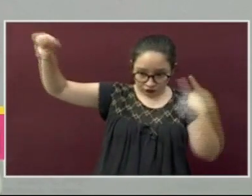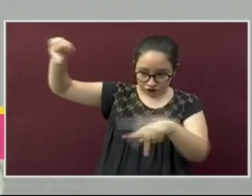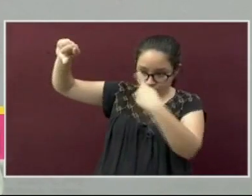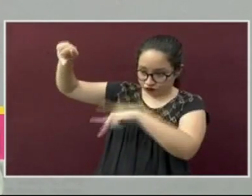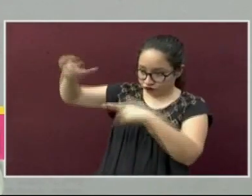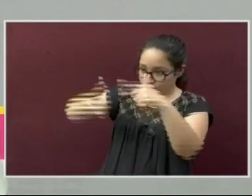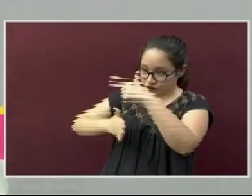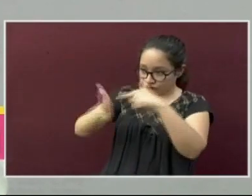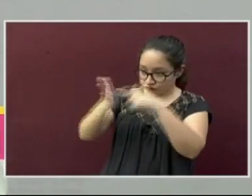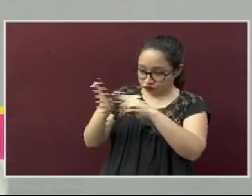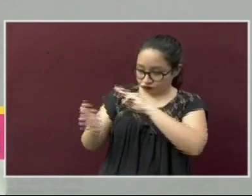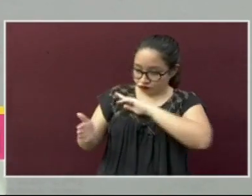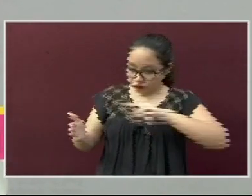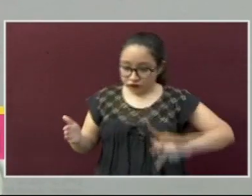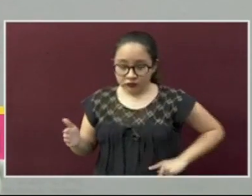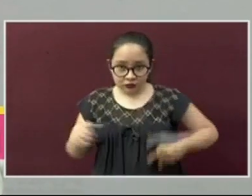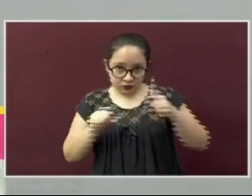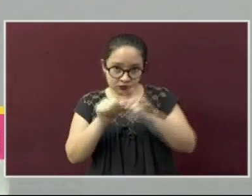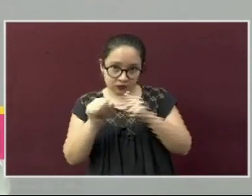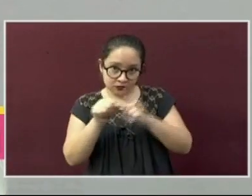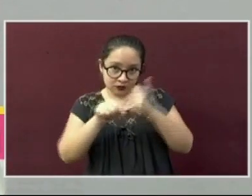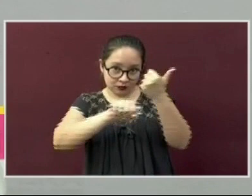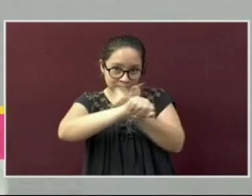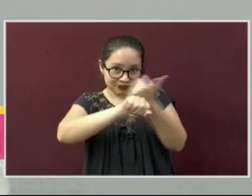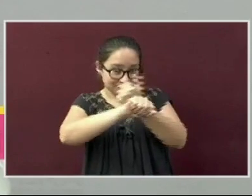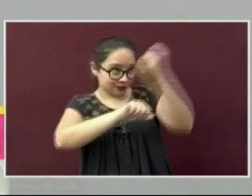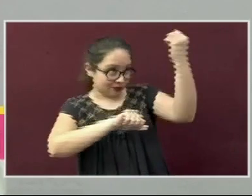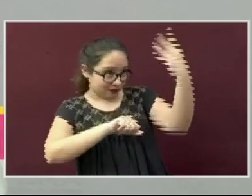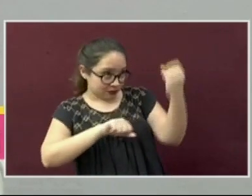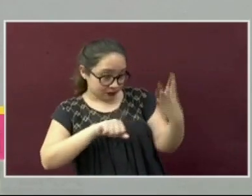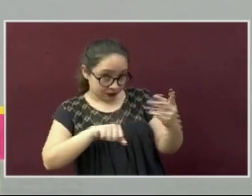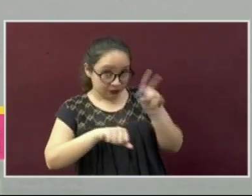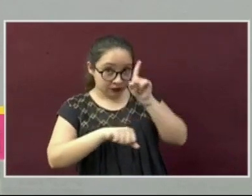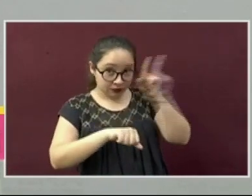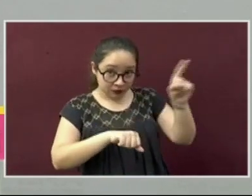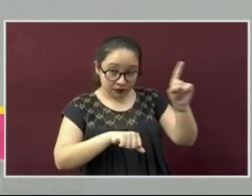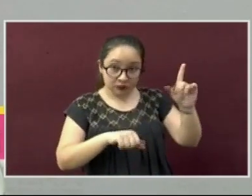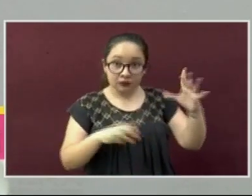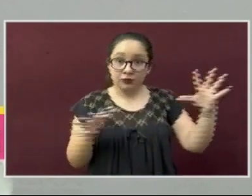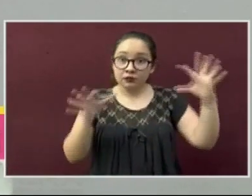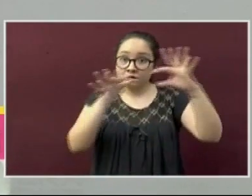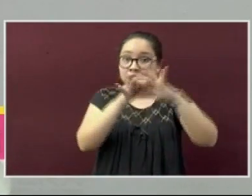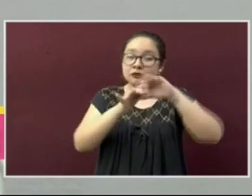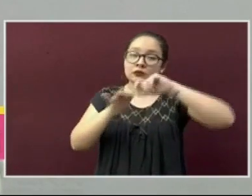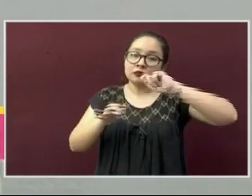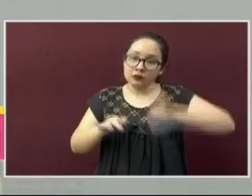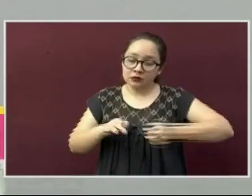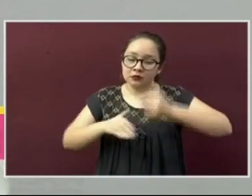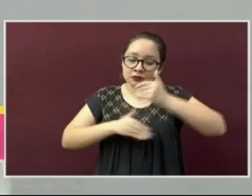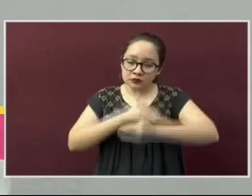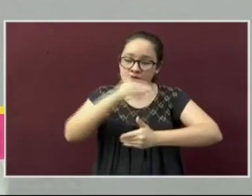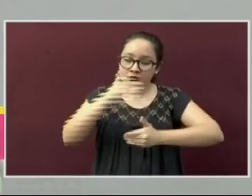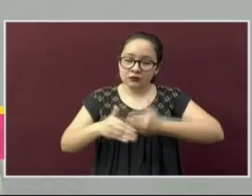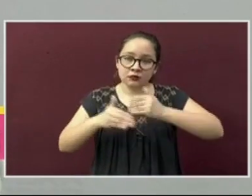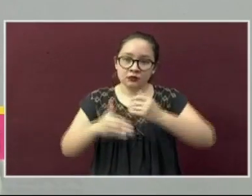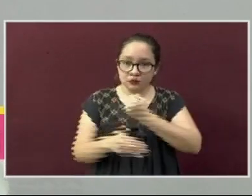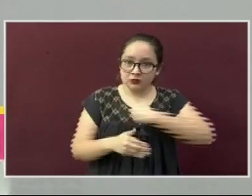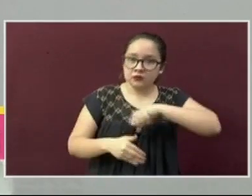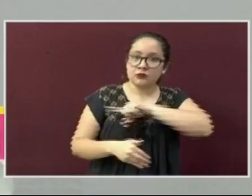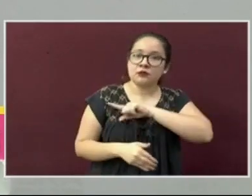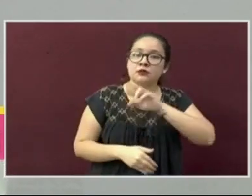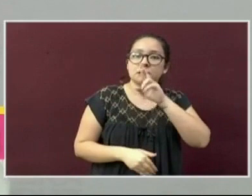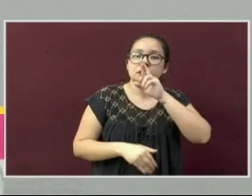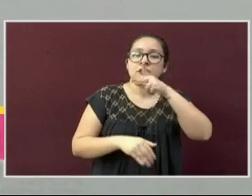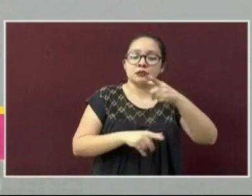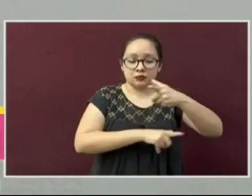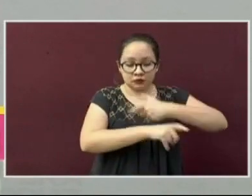permanecen en color amarillo en el semáforo epidemiológico, se habrá avanzado en salud y